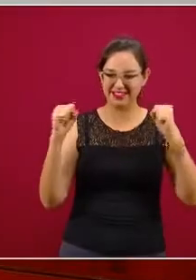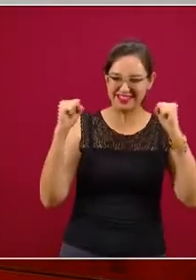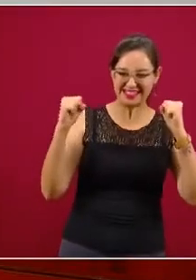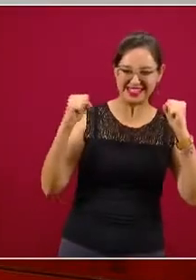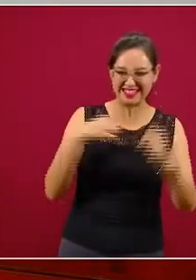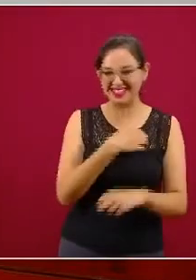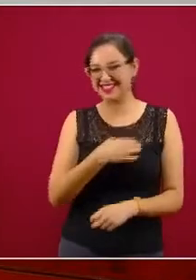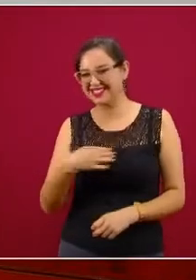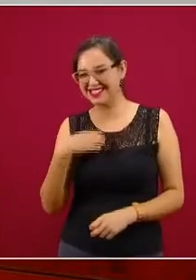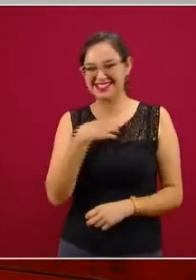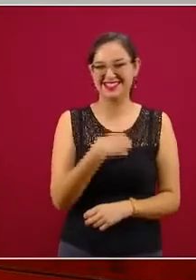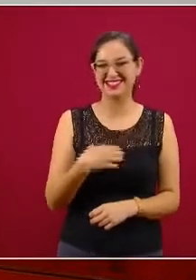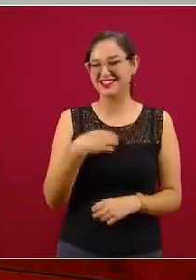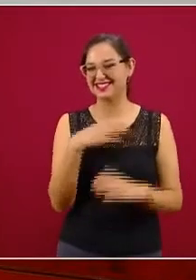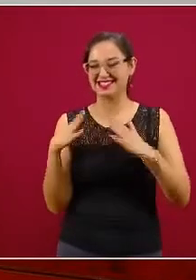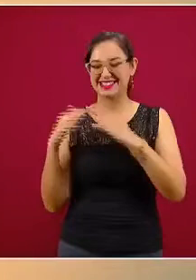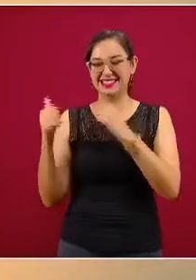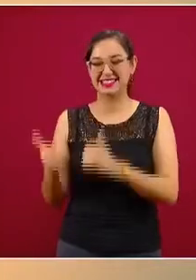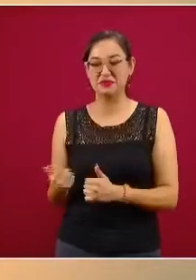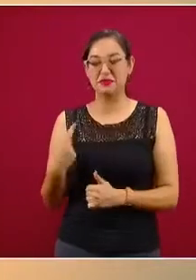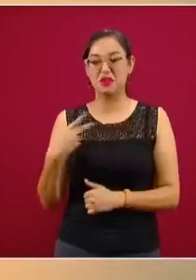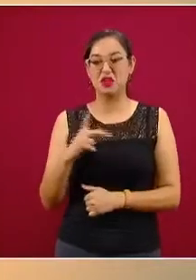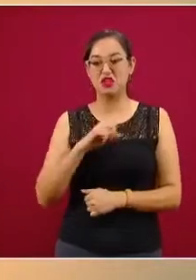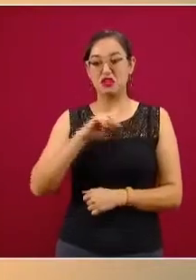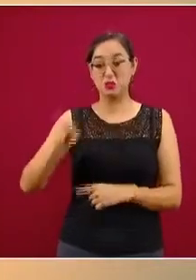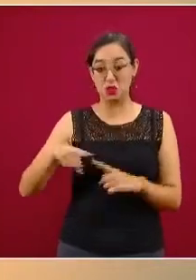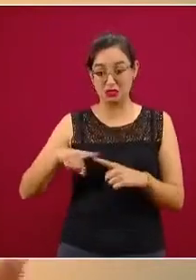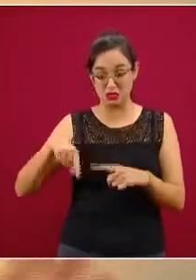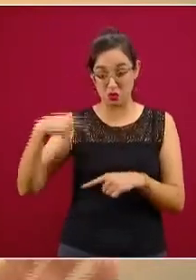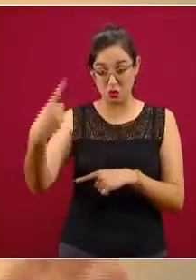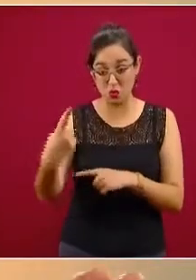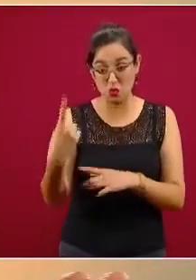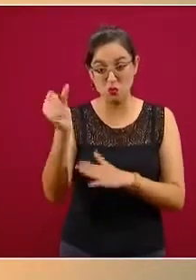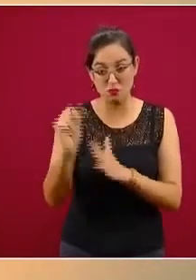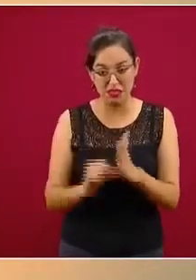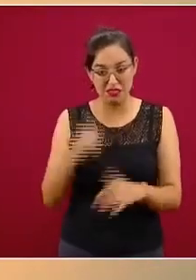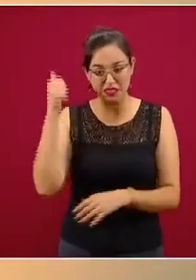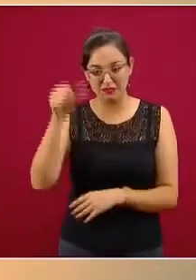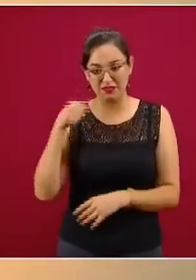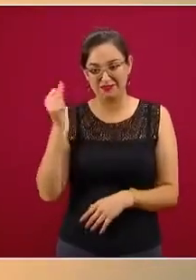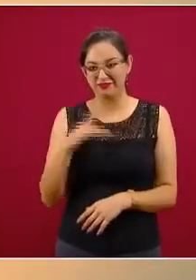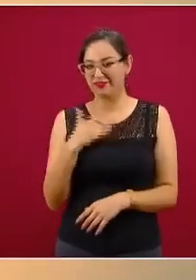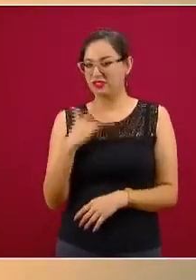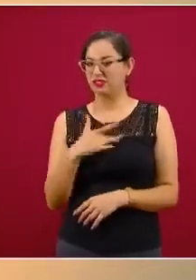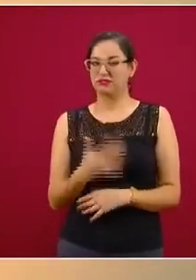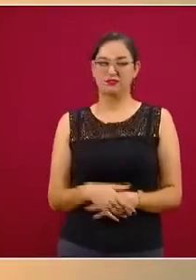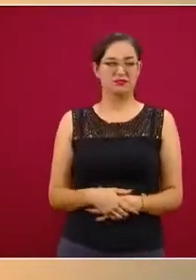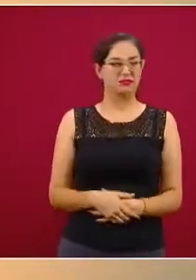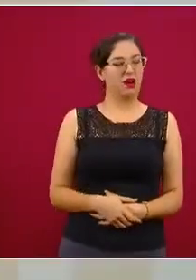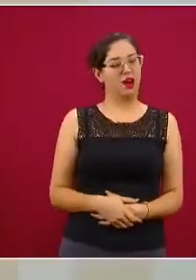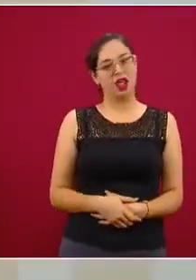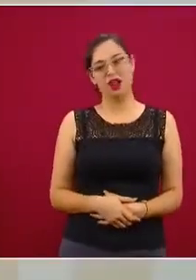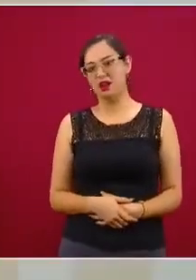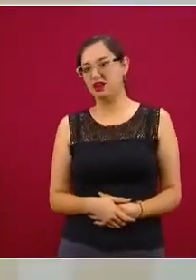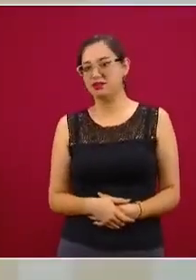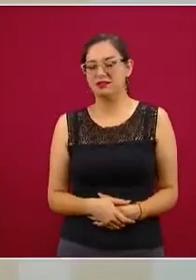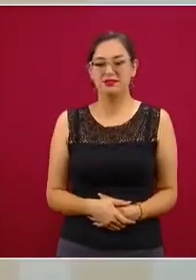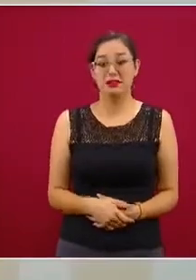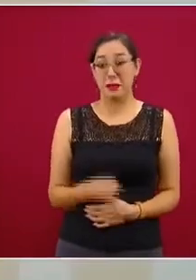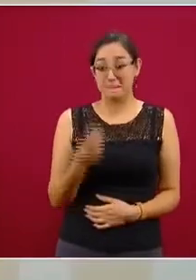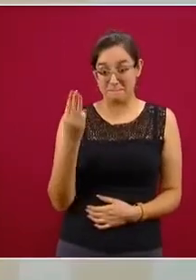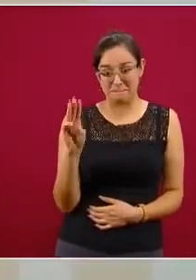Pero luego les preguntabas cómo estaban el 17 de abril y ya no era la misma respuesta. El 17 de mayo,